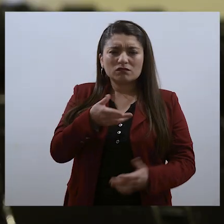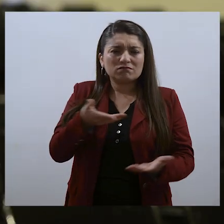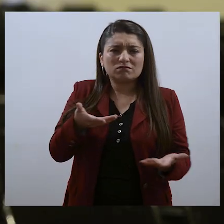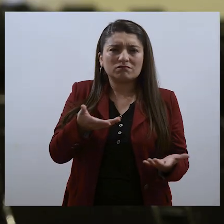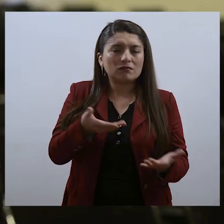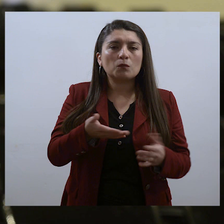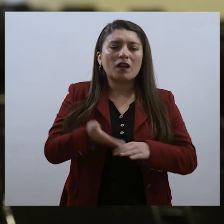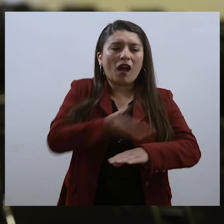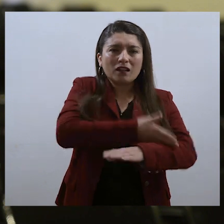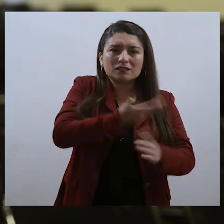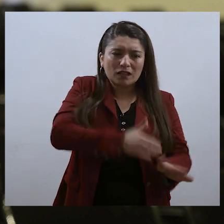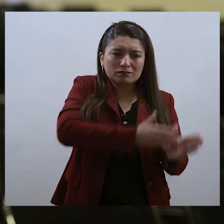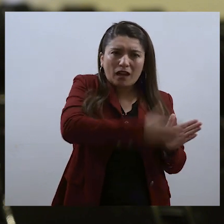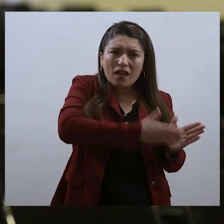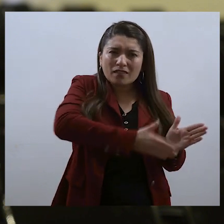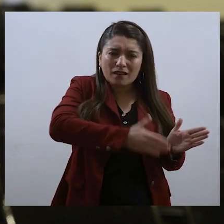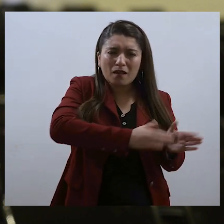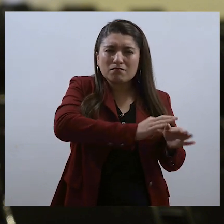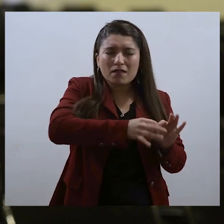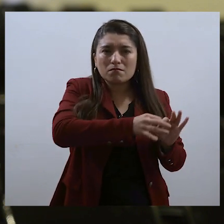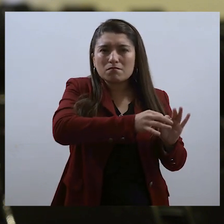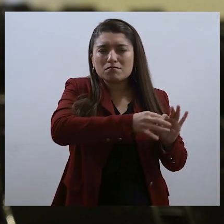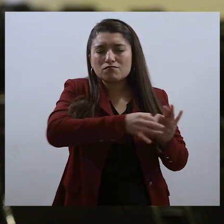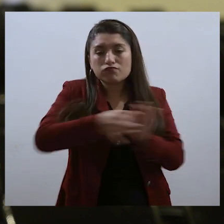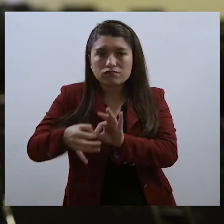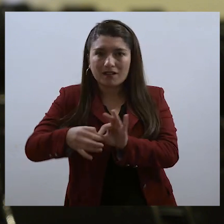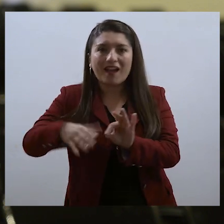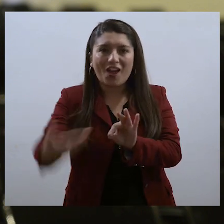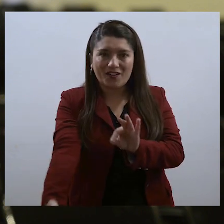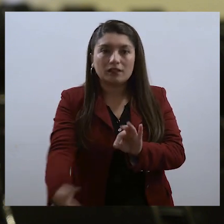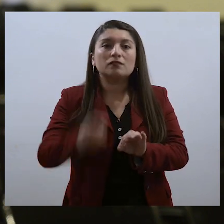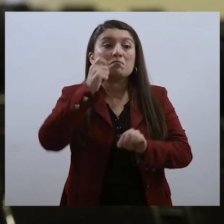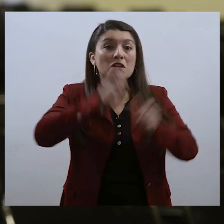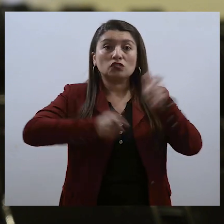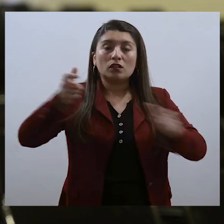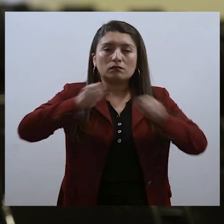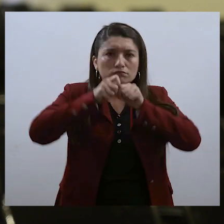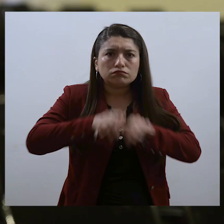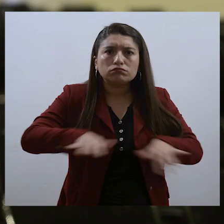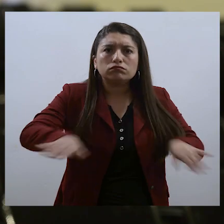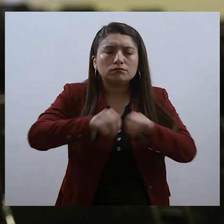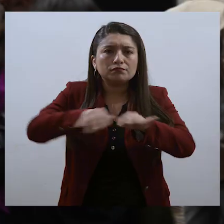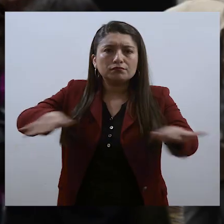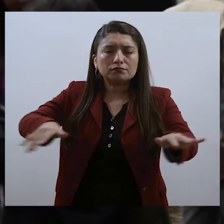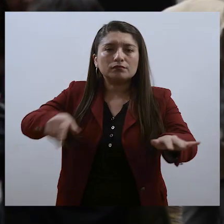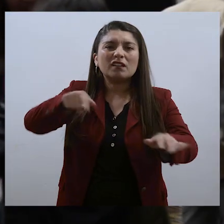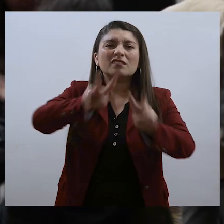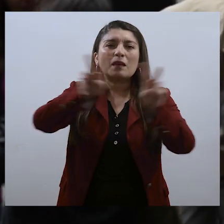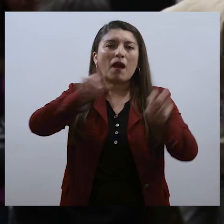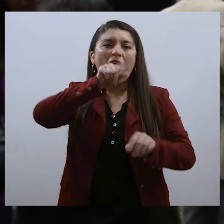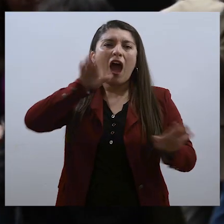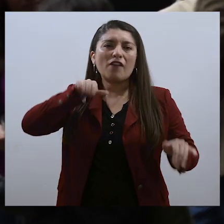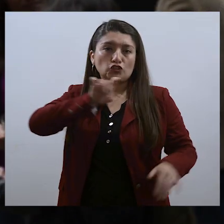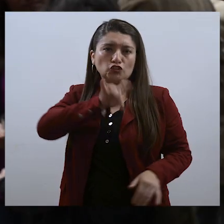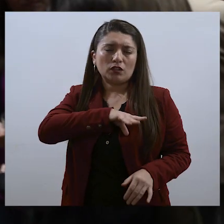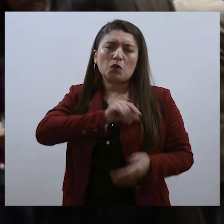Esto es consecuencia de una larga cadena en la cual la gente ha ido difundiendo el tema de las aves en Chile de forma